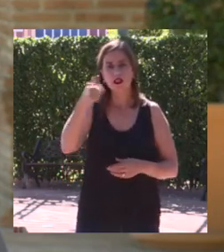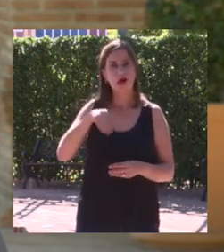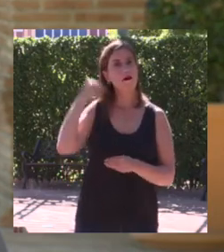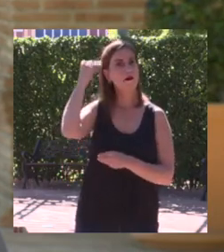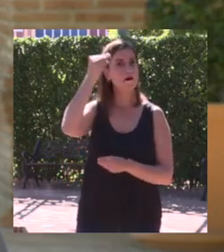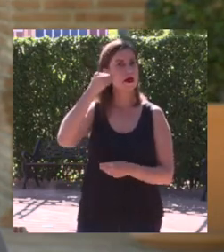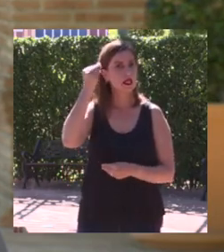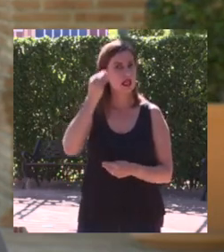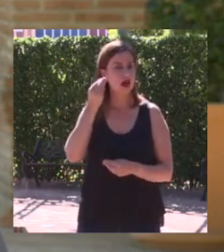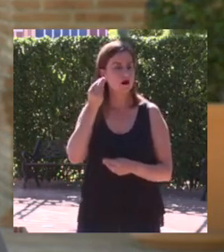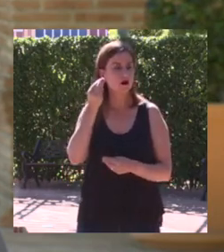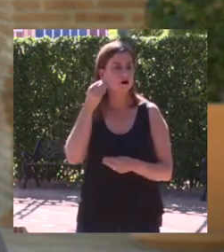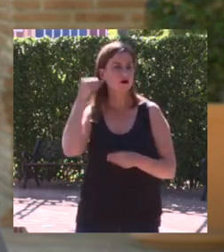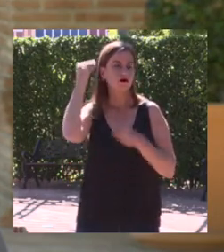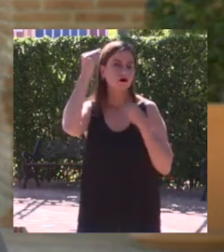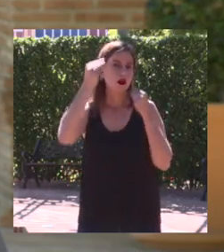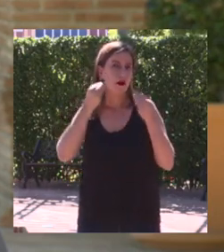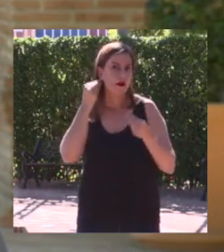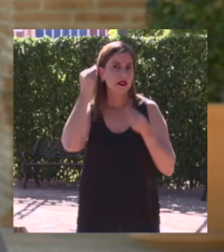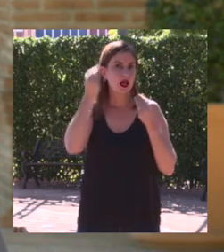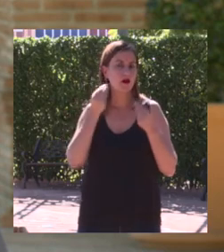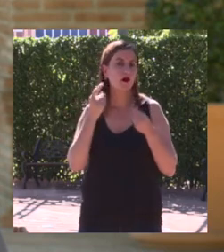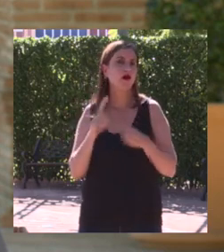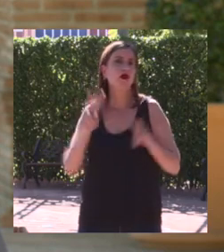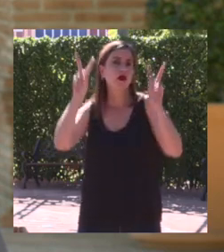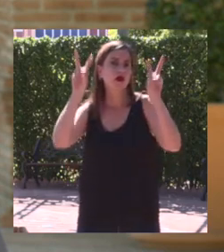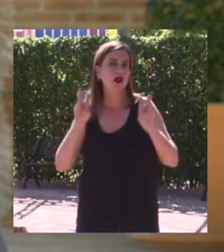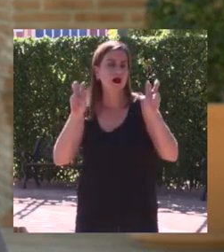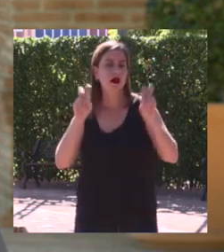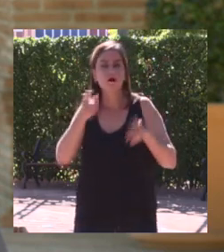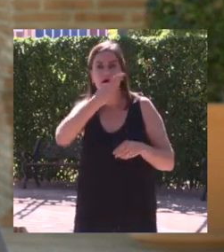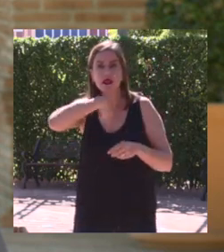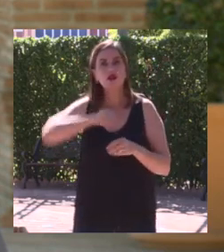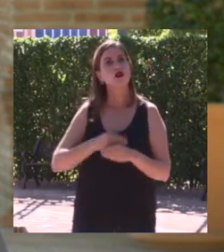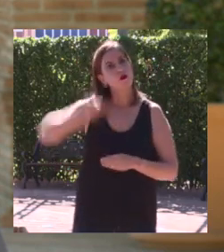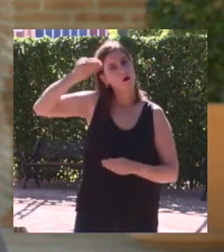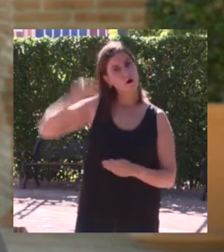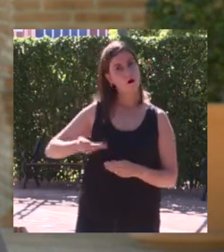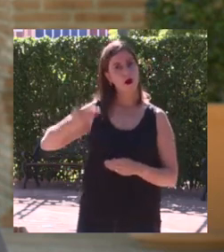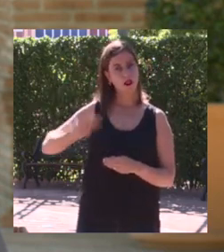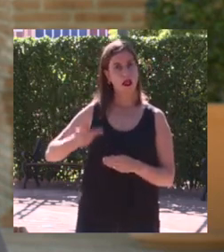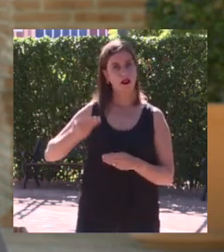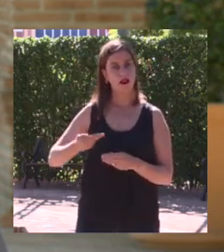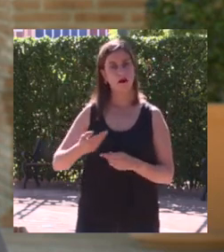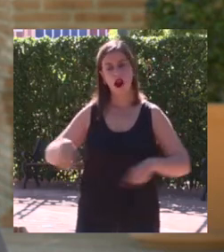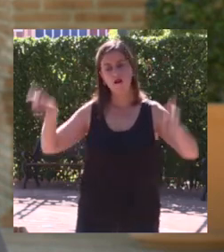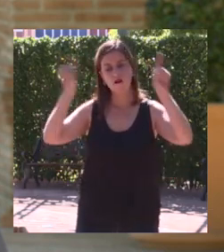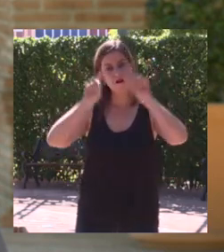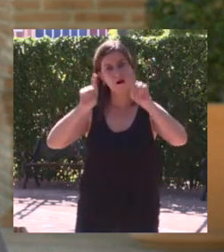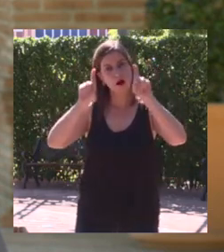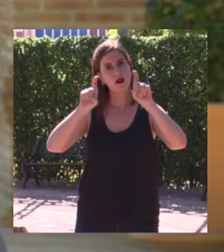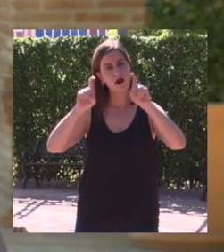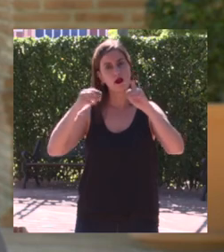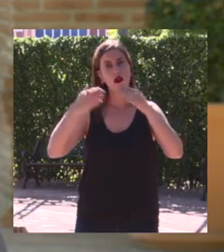pensar acerca de una cuestión que para nosotros es fundamental de cara a la formación de los